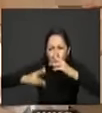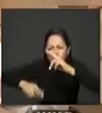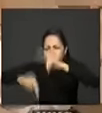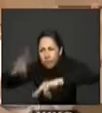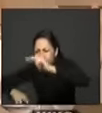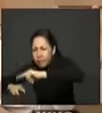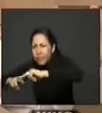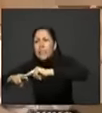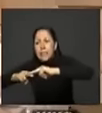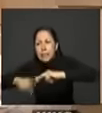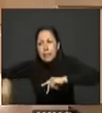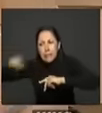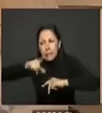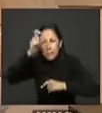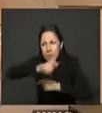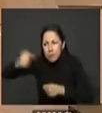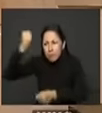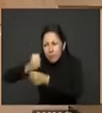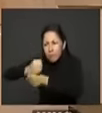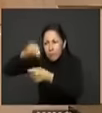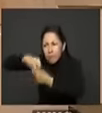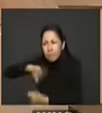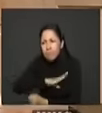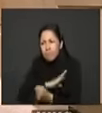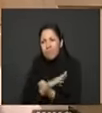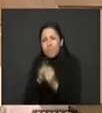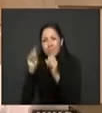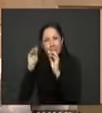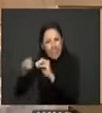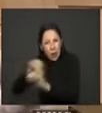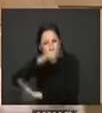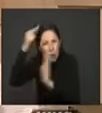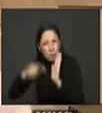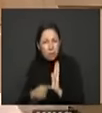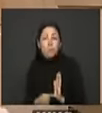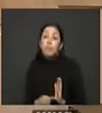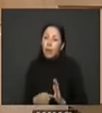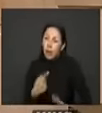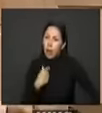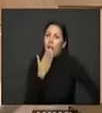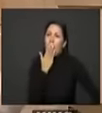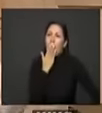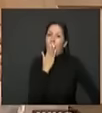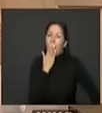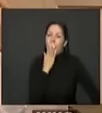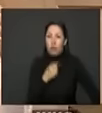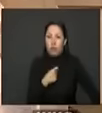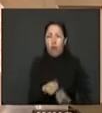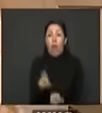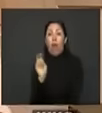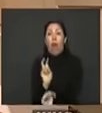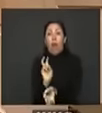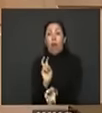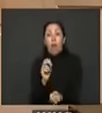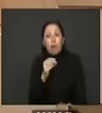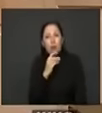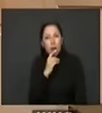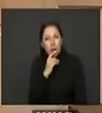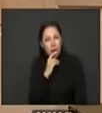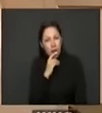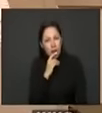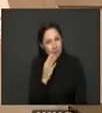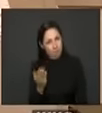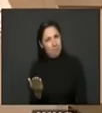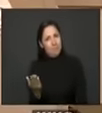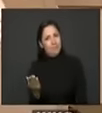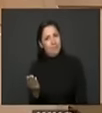puedan capacitar a los funcionarios todo y a mi me aterra eso que no se ha hecho en años señores